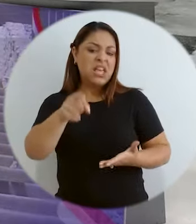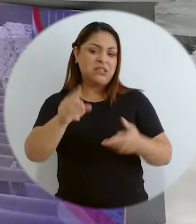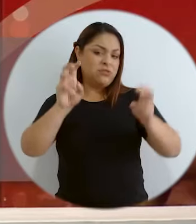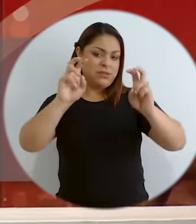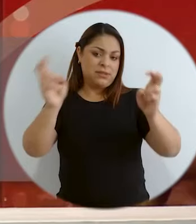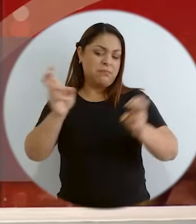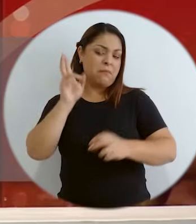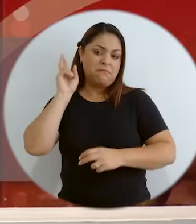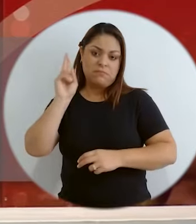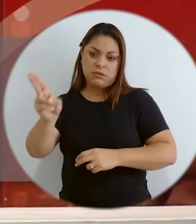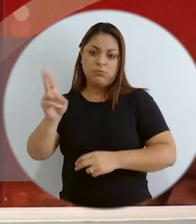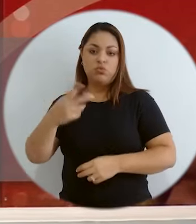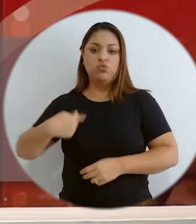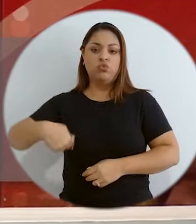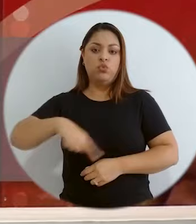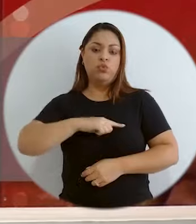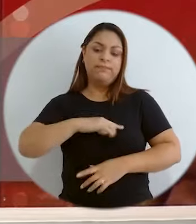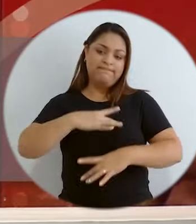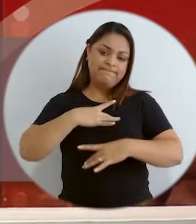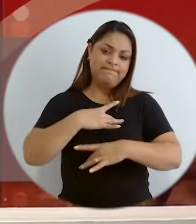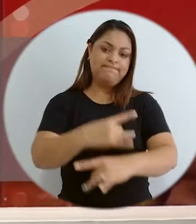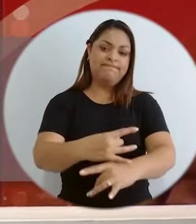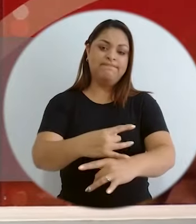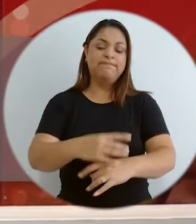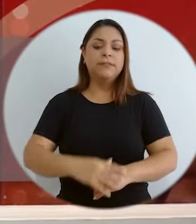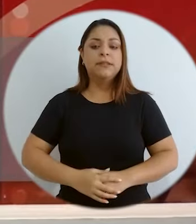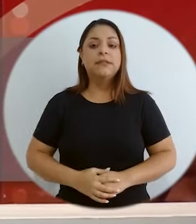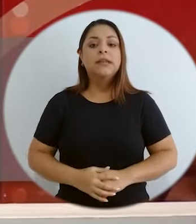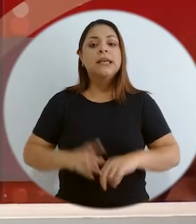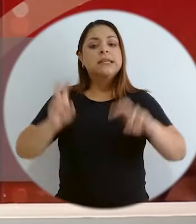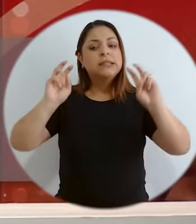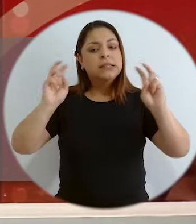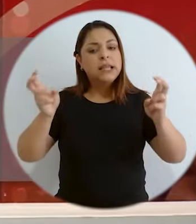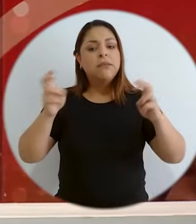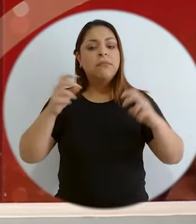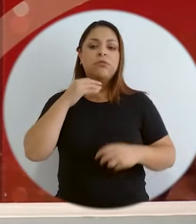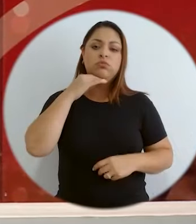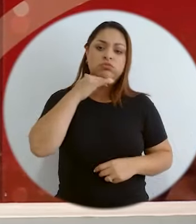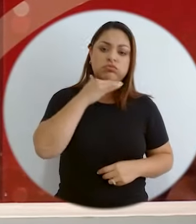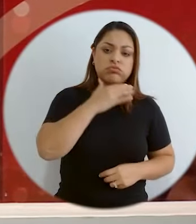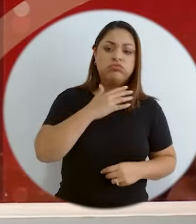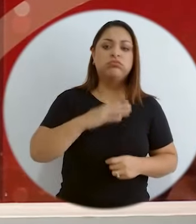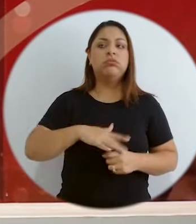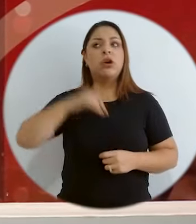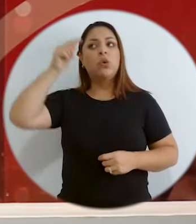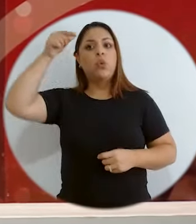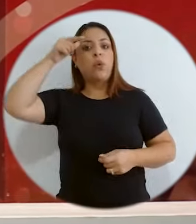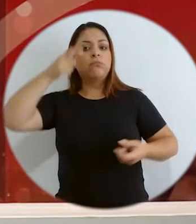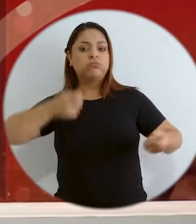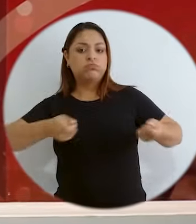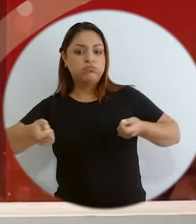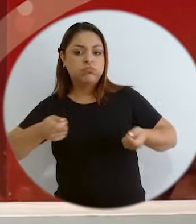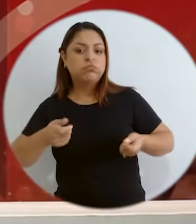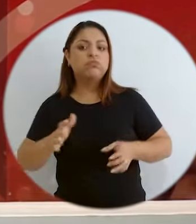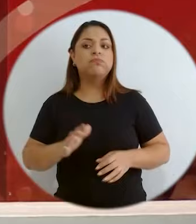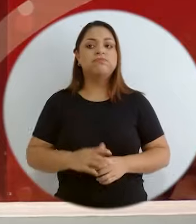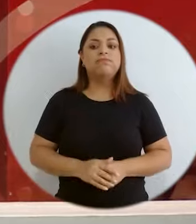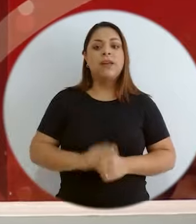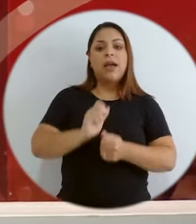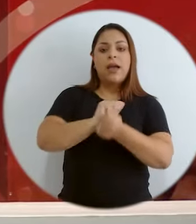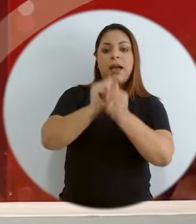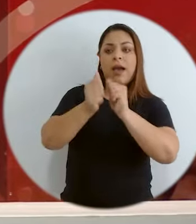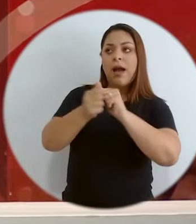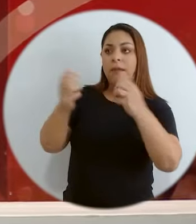temas que nos interesan, el tema de la contaminación, de la